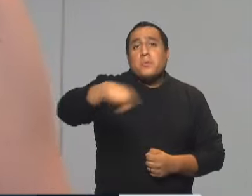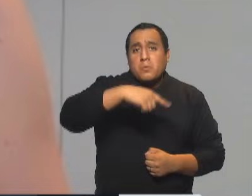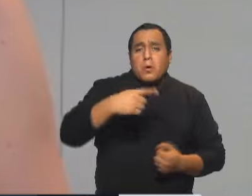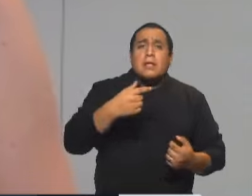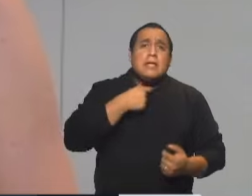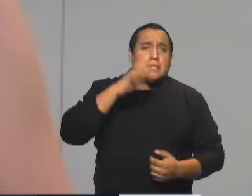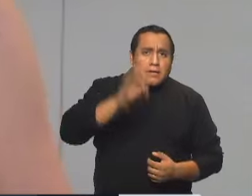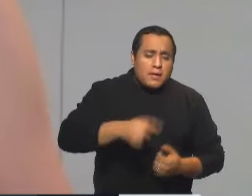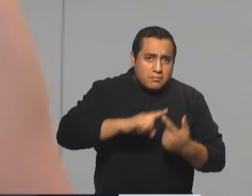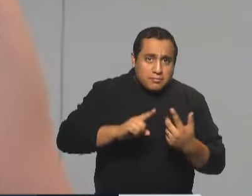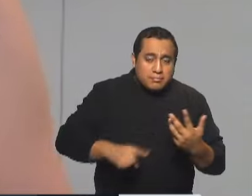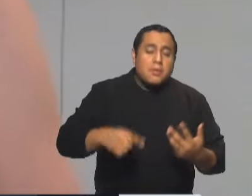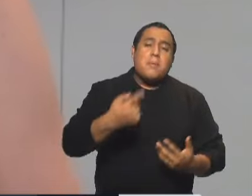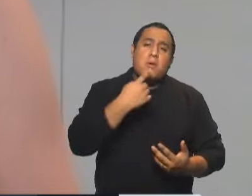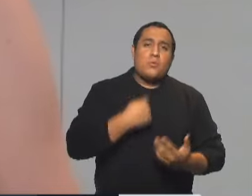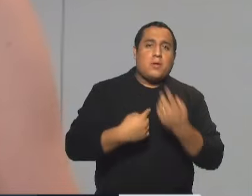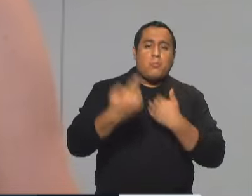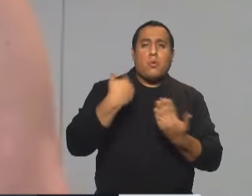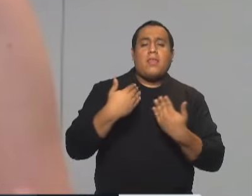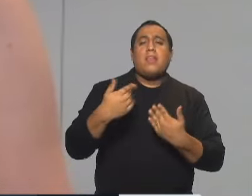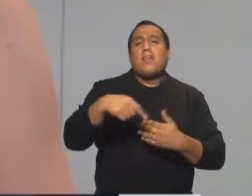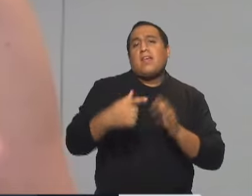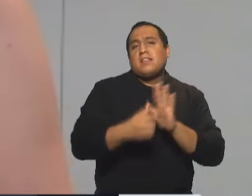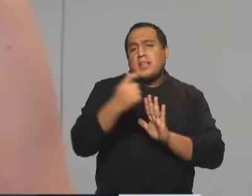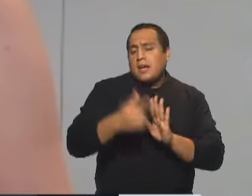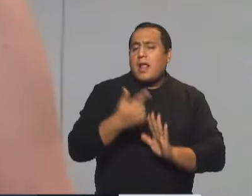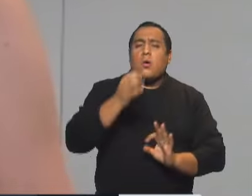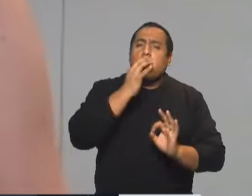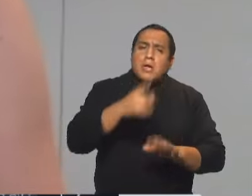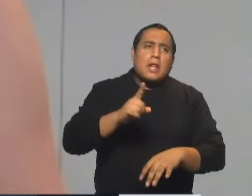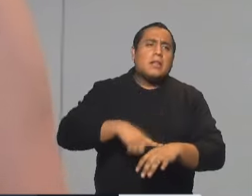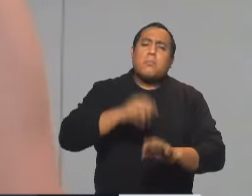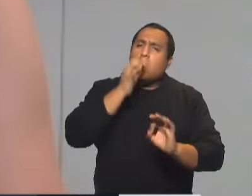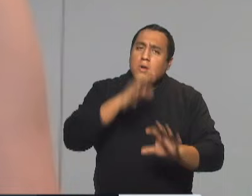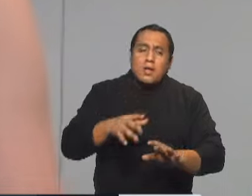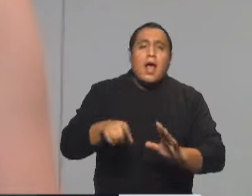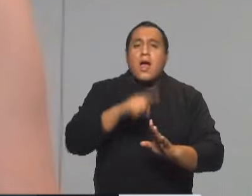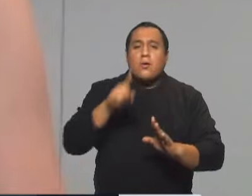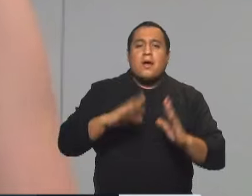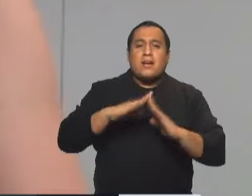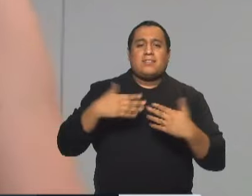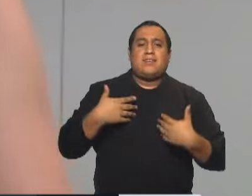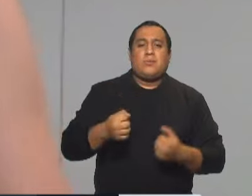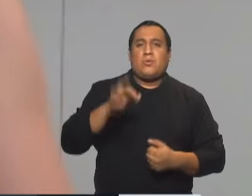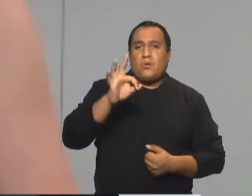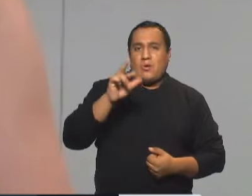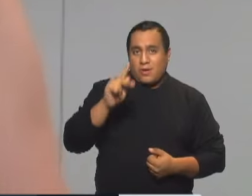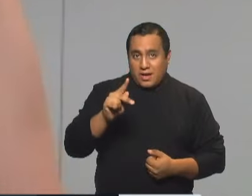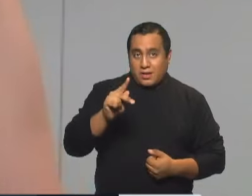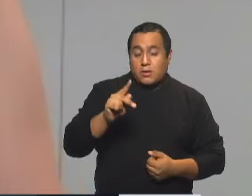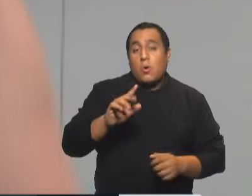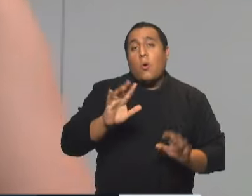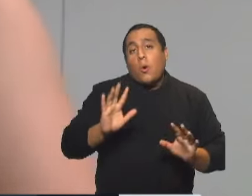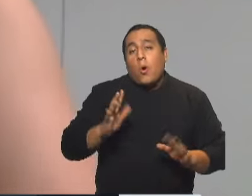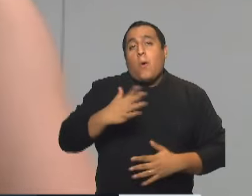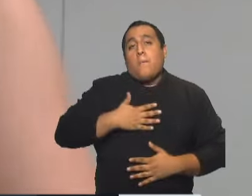podés consultar en nuestras redes sociales, todo el tiempo, cuando quieras, donde quieras, en arroba en casa salud ok. Y si no, a través de